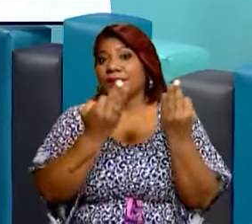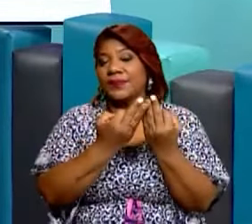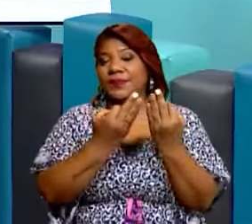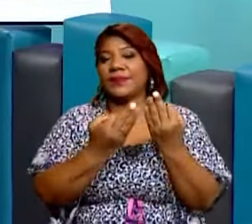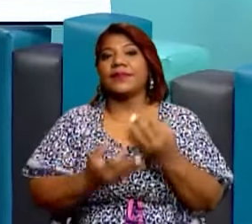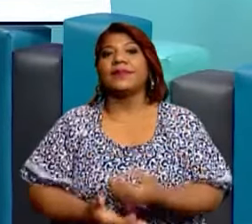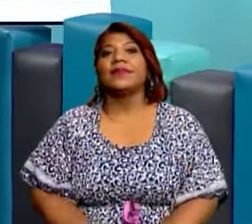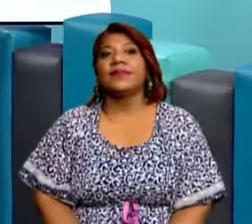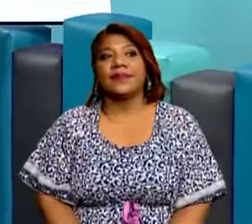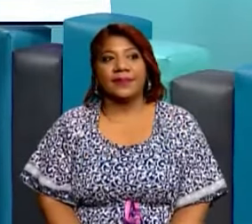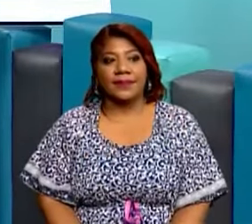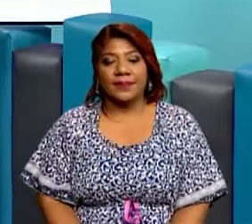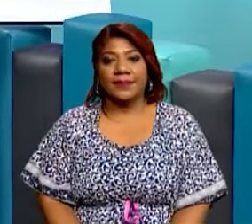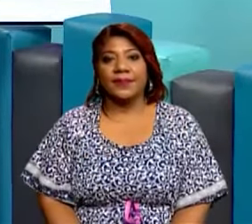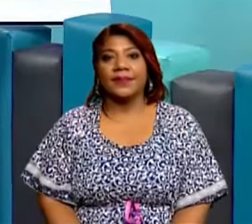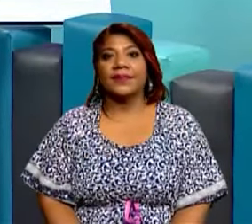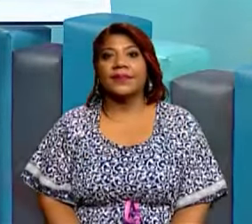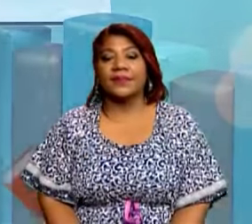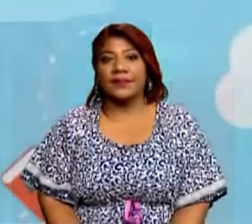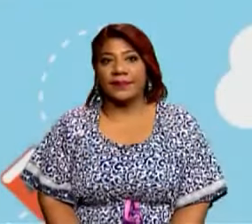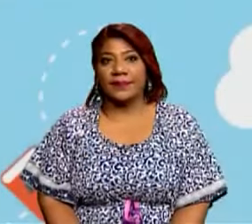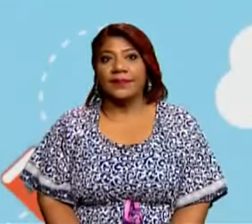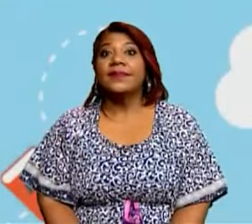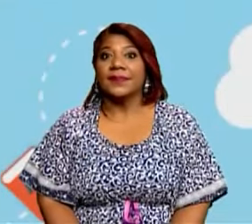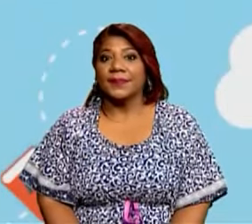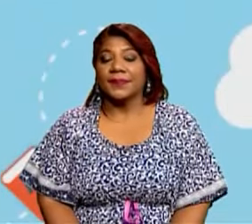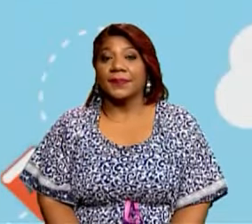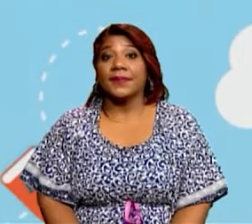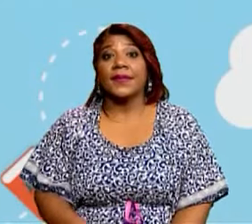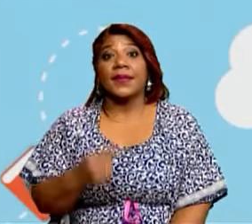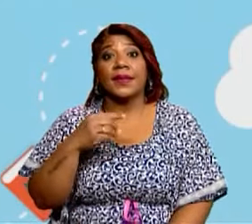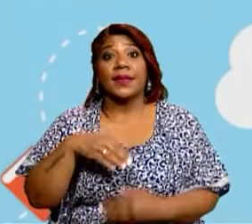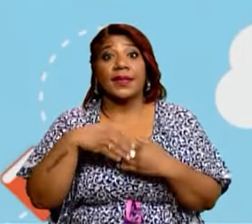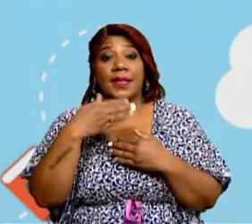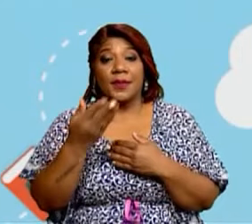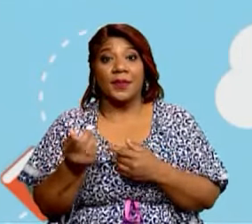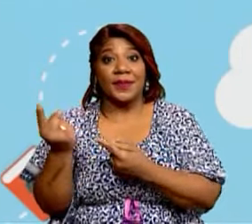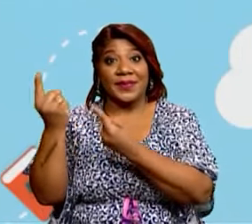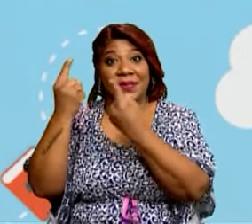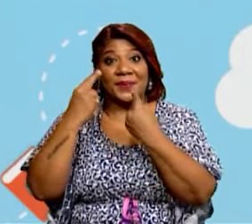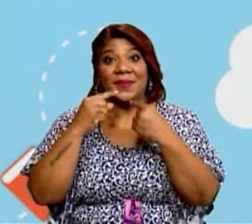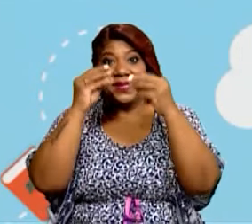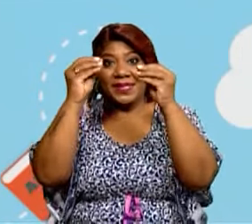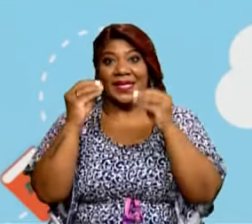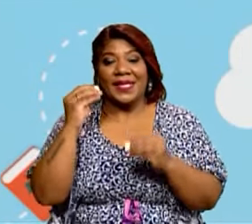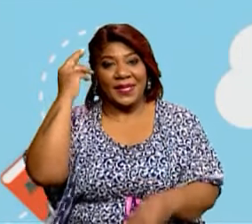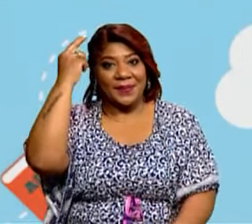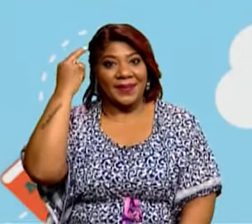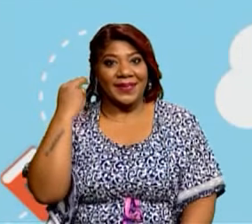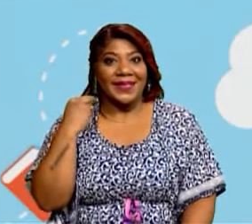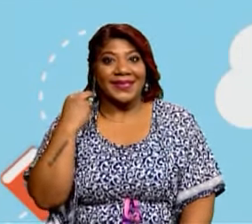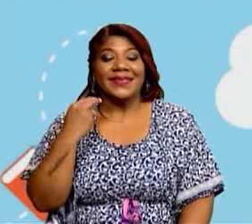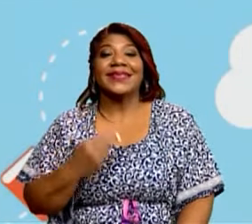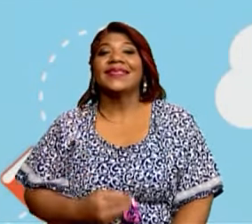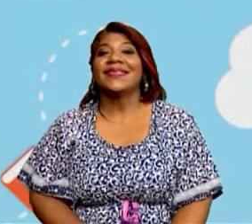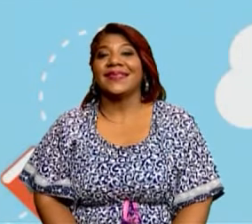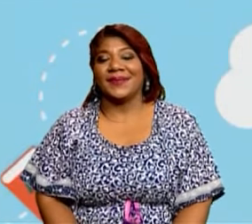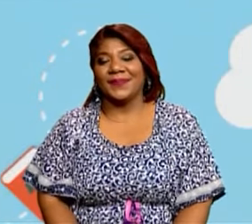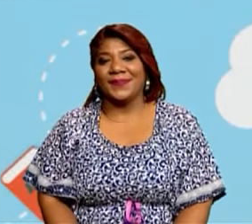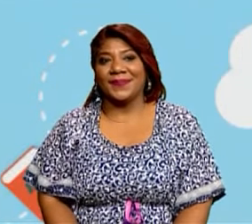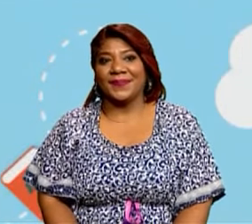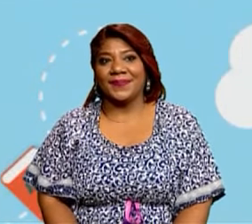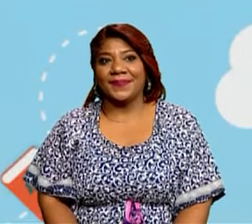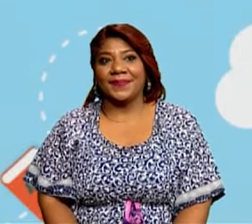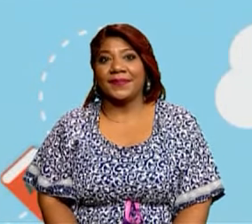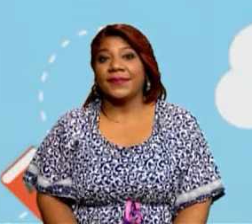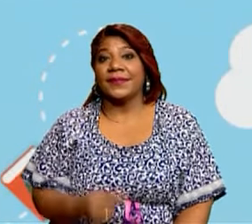tema que nos corresponde en el día de hoy, más posteriormente nos va a estar acompañando la maestra Naty Campos. Vamos a ver,